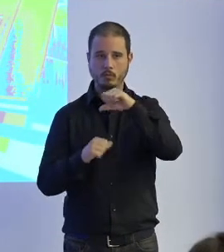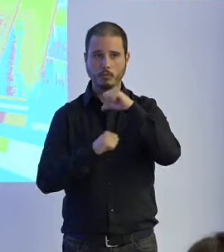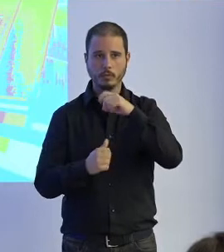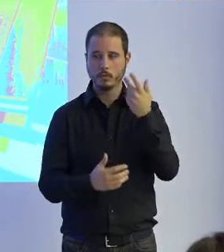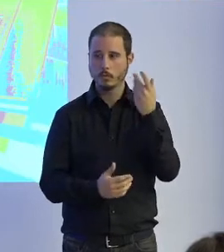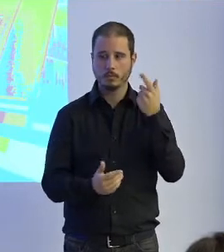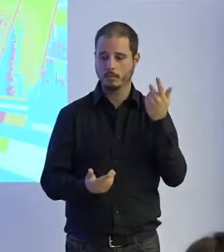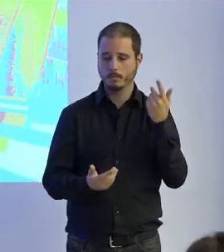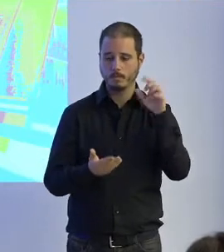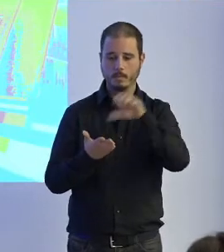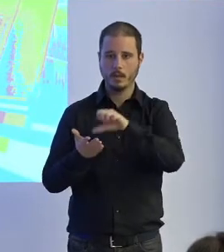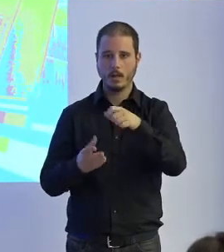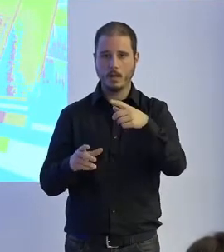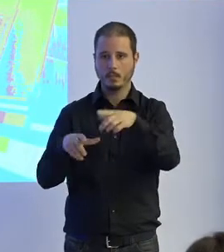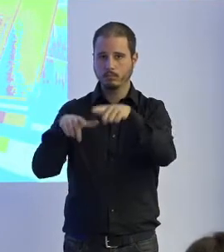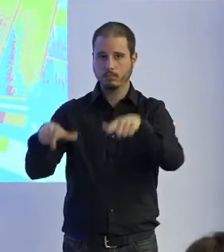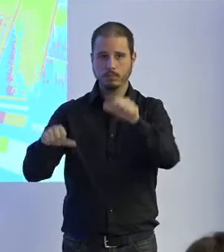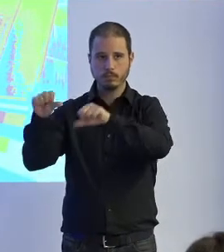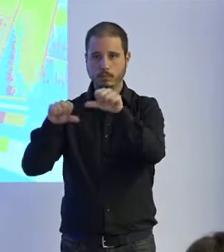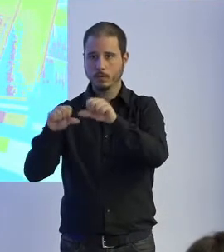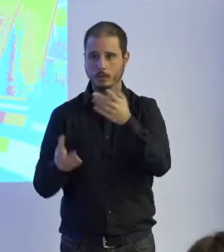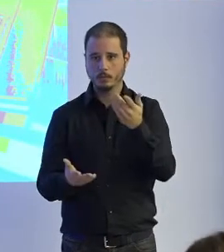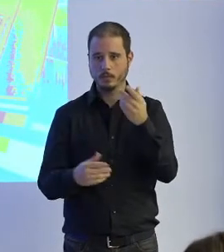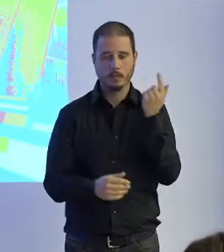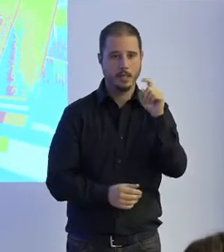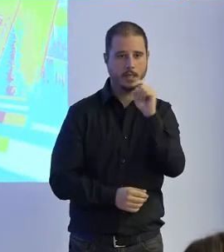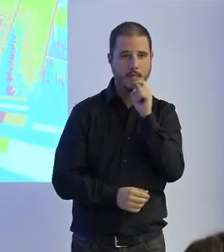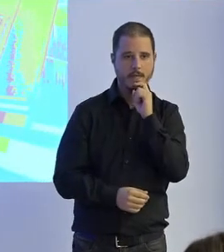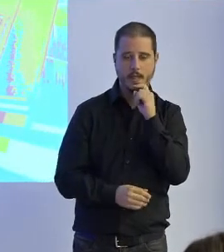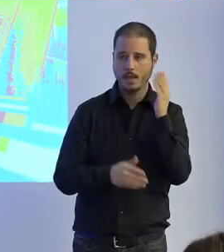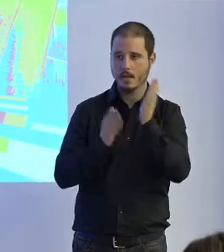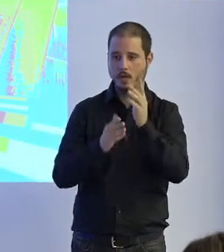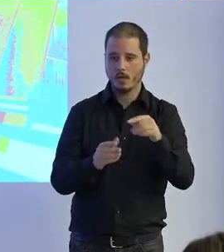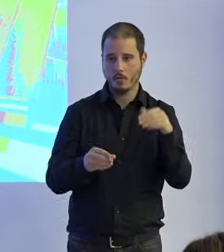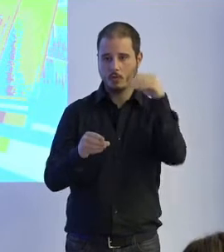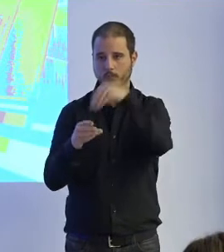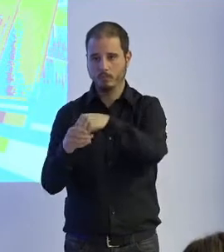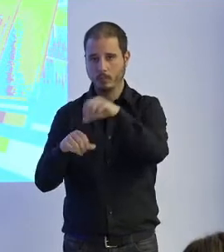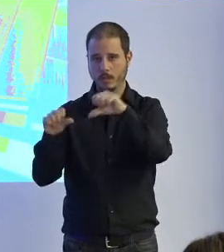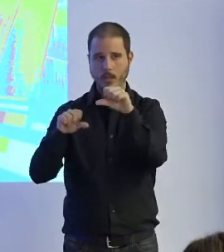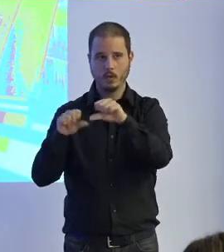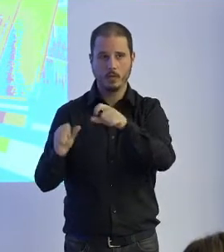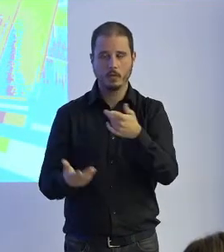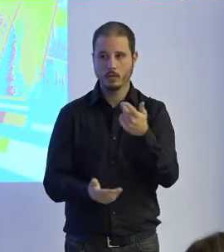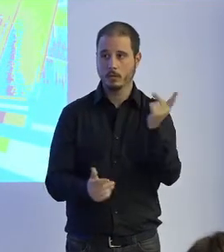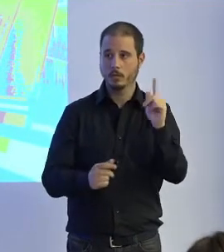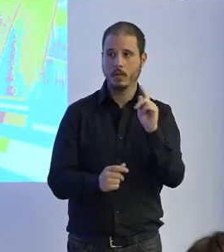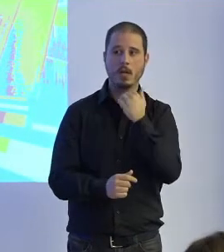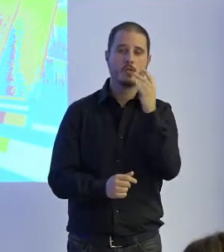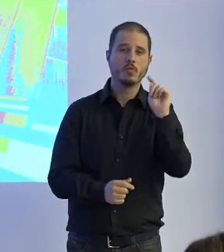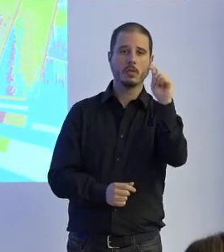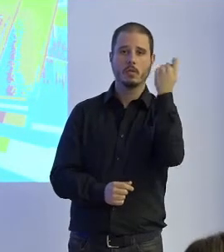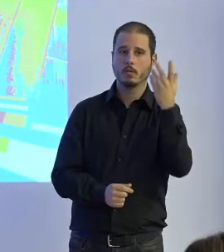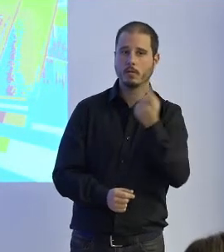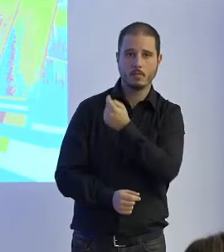llegábamos a los quirófanos porque es muy difícil meter un robot en un quirófano para operar tuvimos algún caso de éxito pero son muy